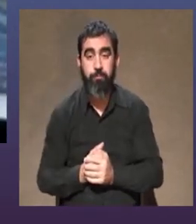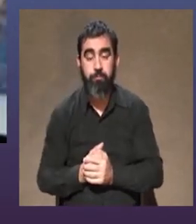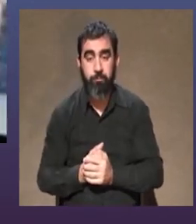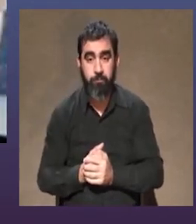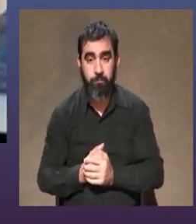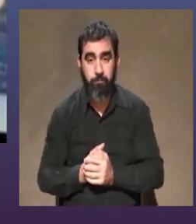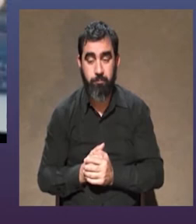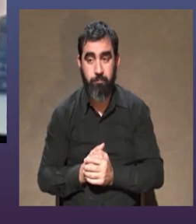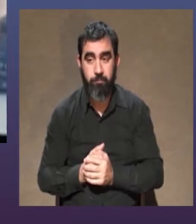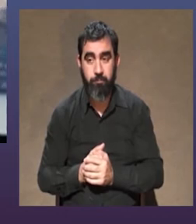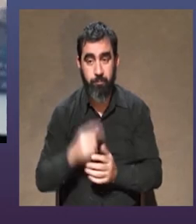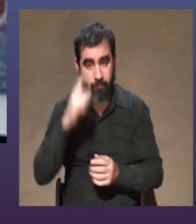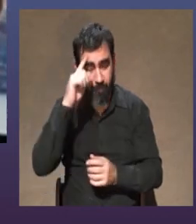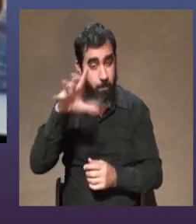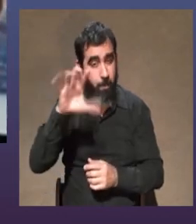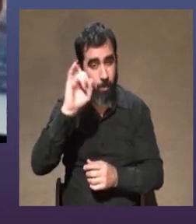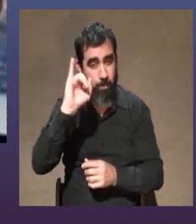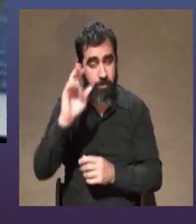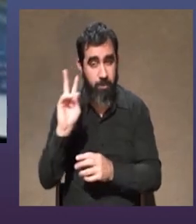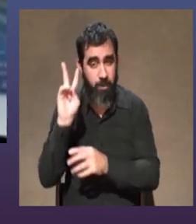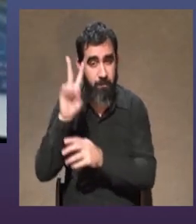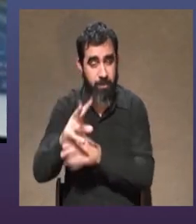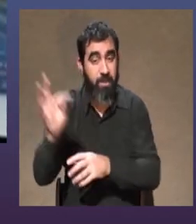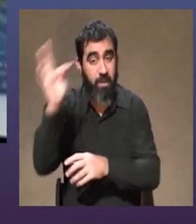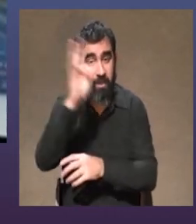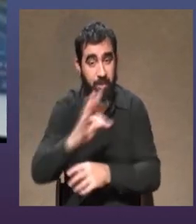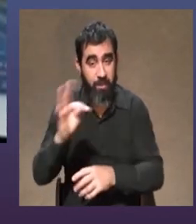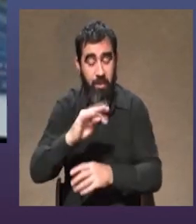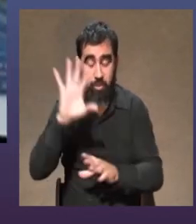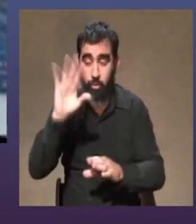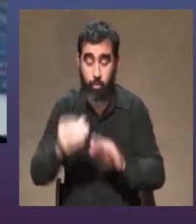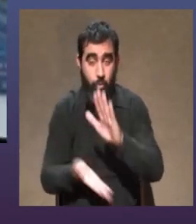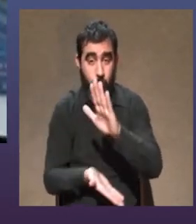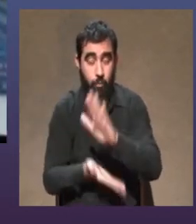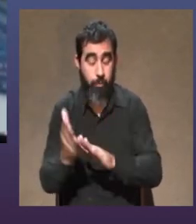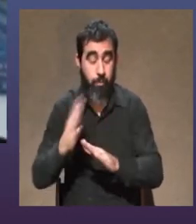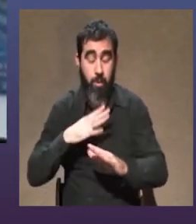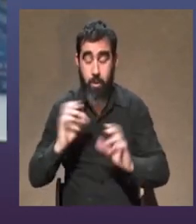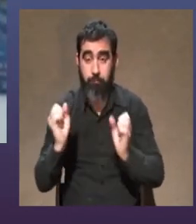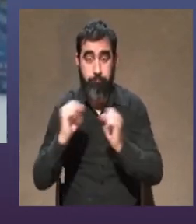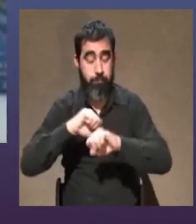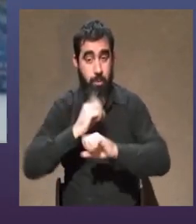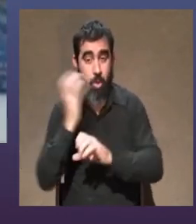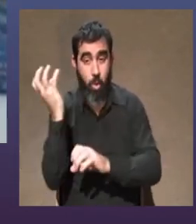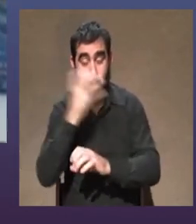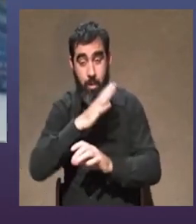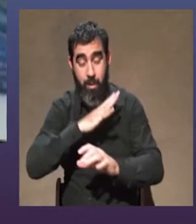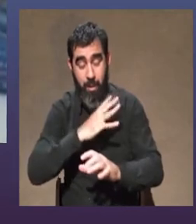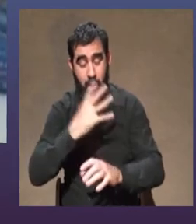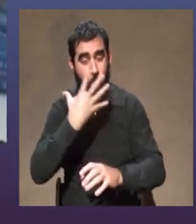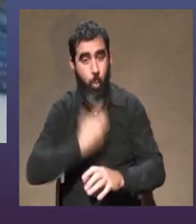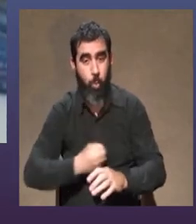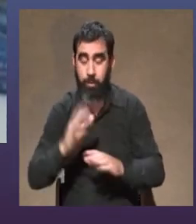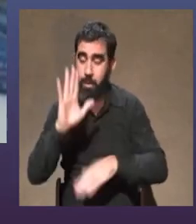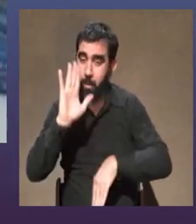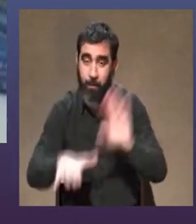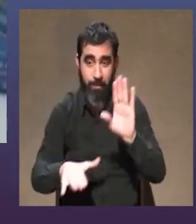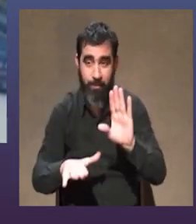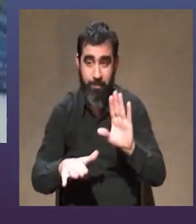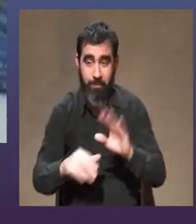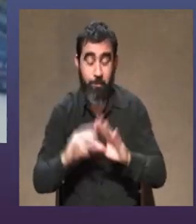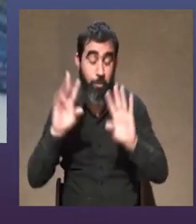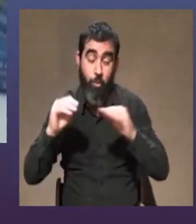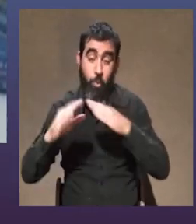bien sí, recuerdo perfectamente ese taller que salíamos todos totalmente quebrados y angustiados como son todos los